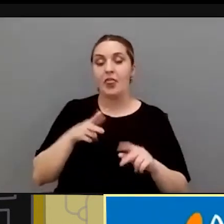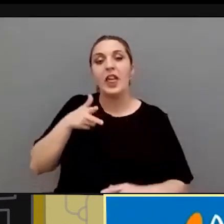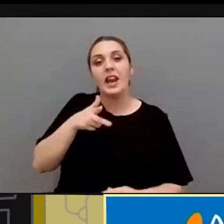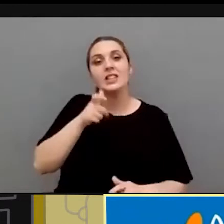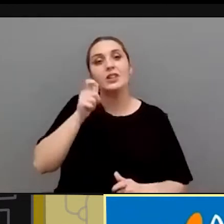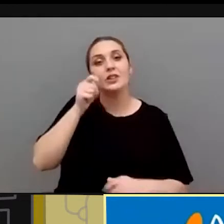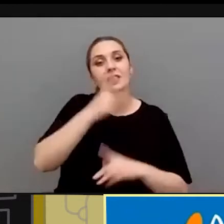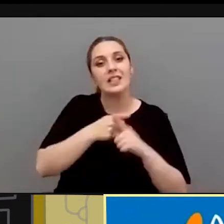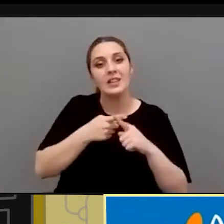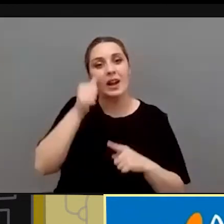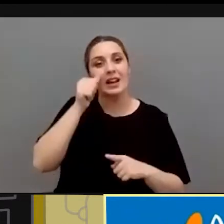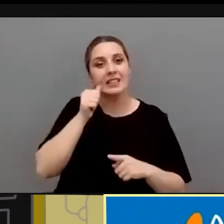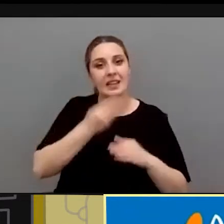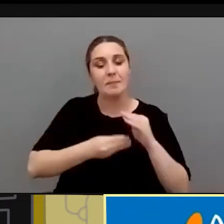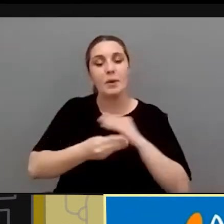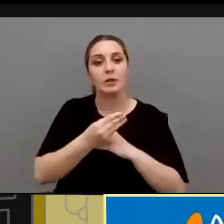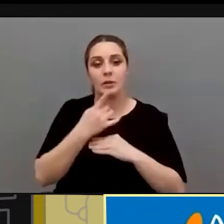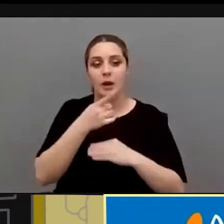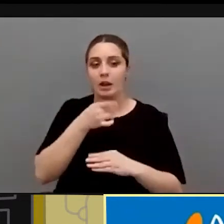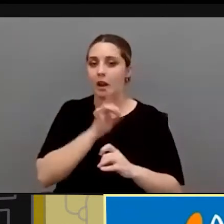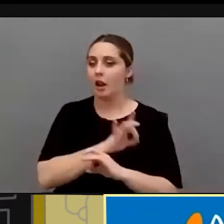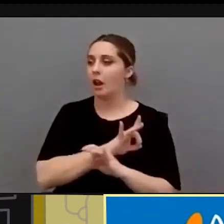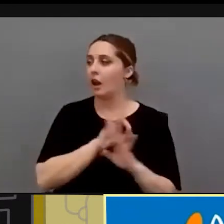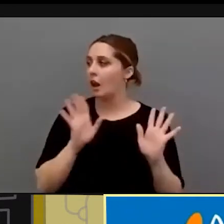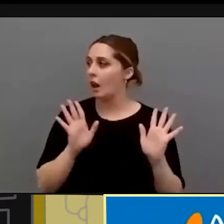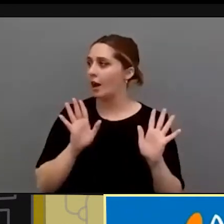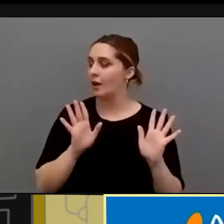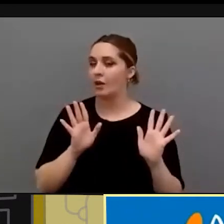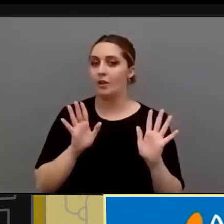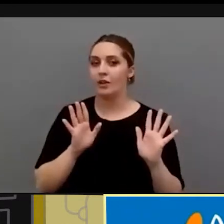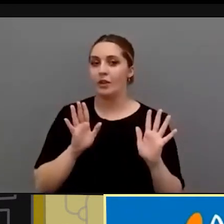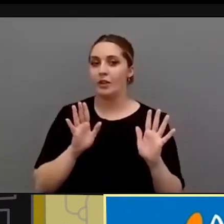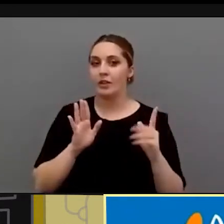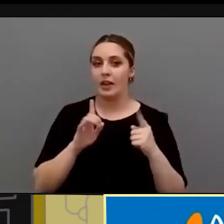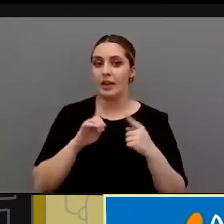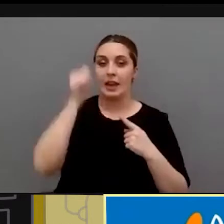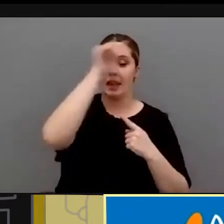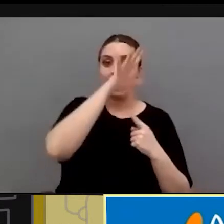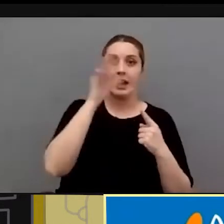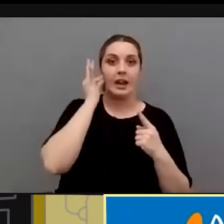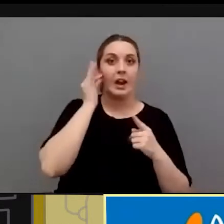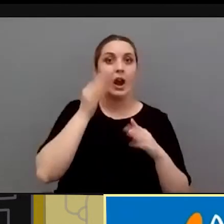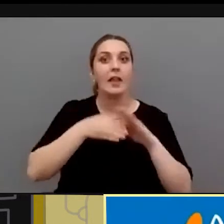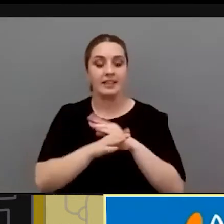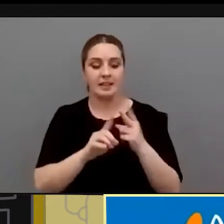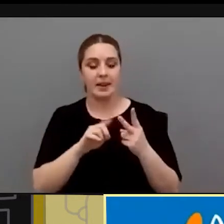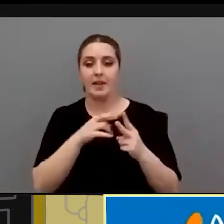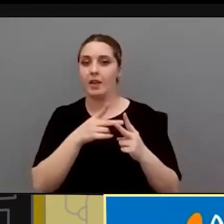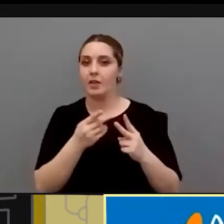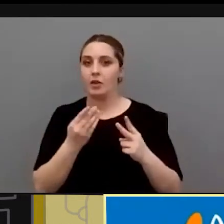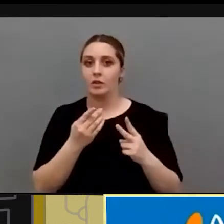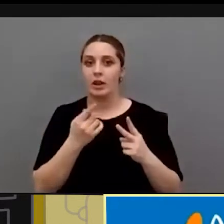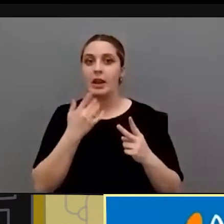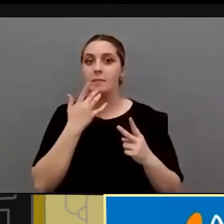ejemplo donde se ve claramente el resultado de esa intersección entre el género y la accesibilidad o como la falta